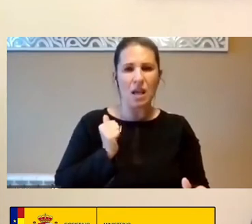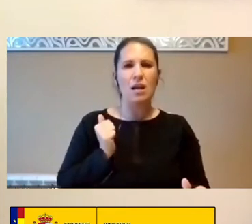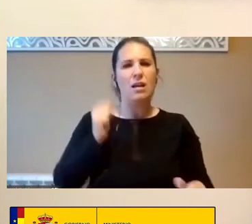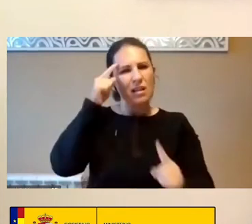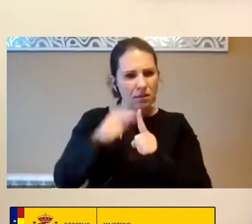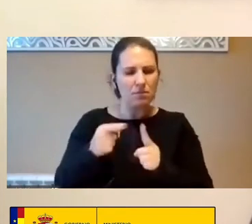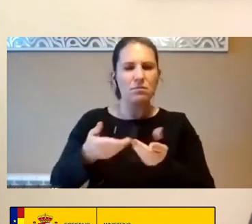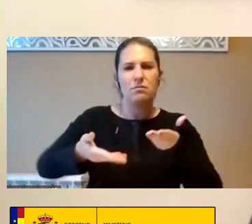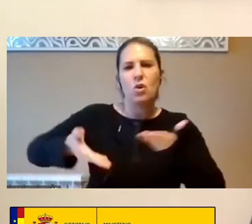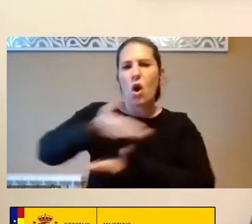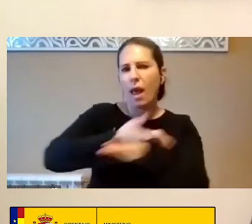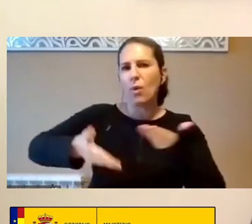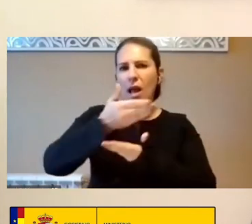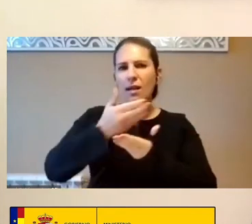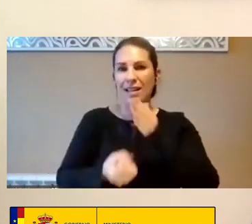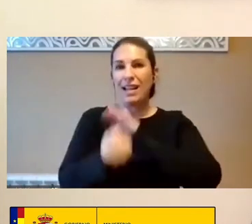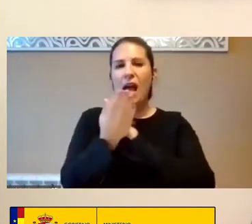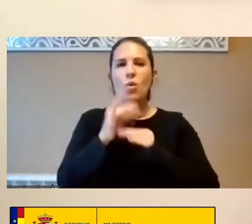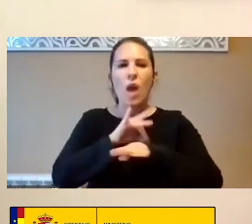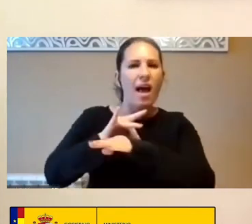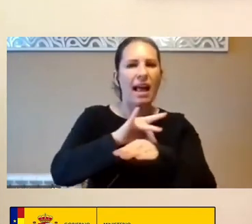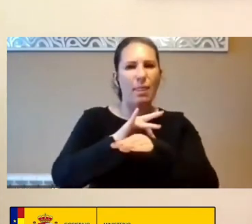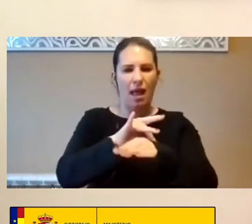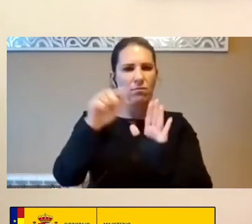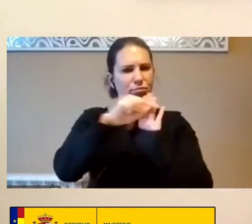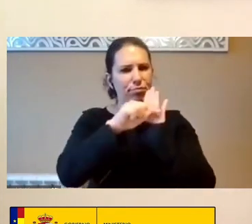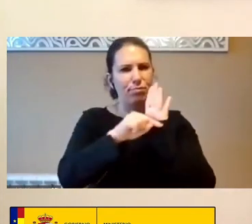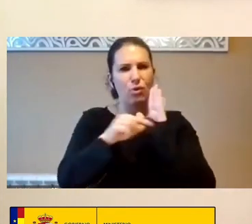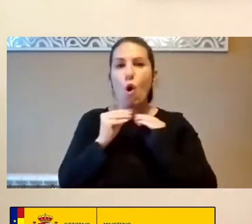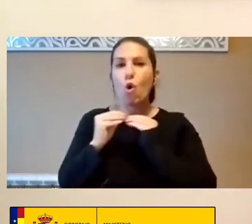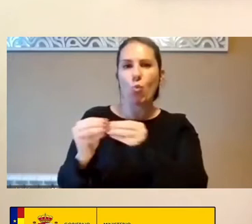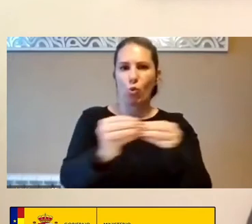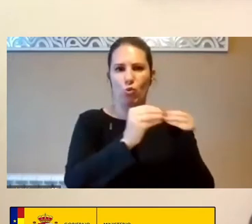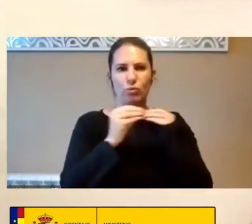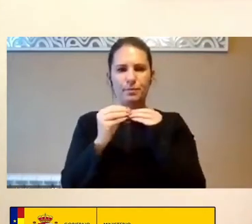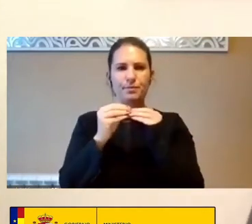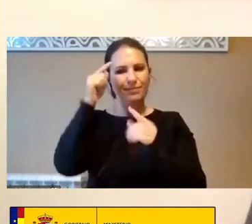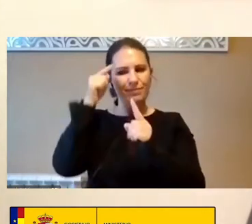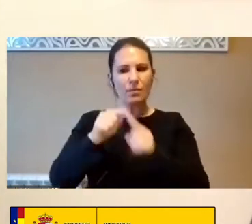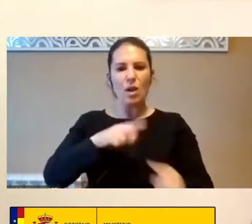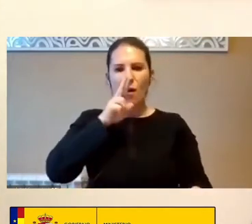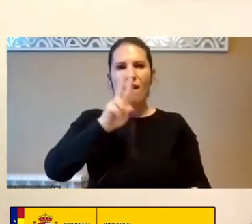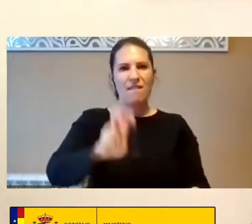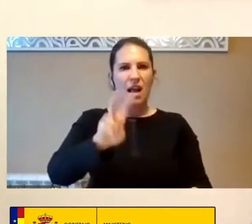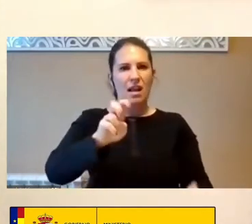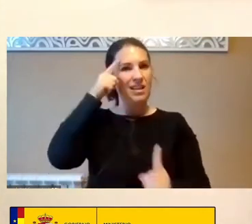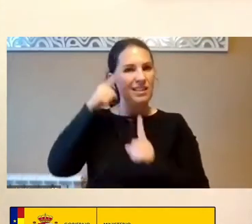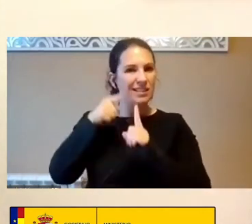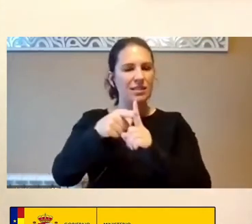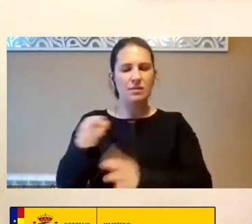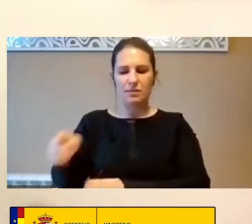Colaborar Y Hacer Una Agenda Común Que Sirva Para Reestablecer El